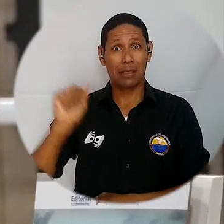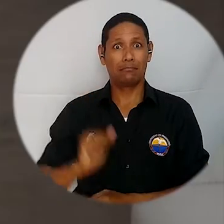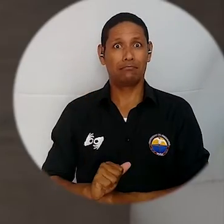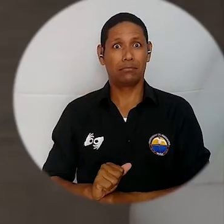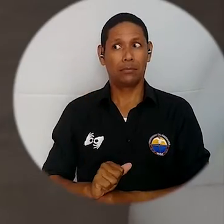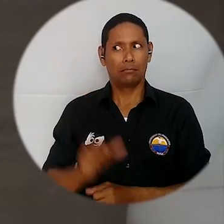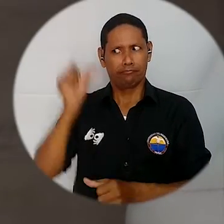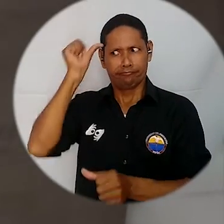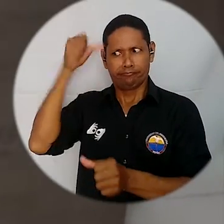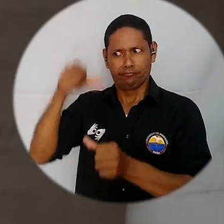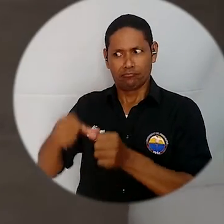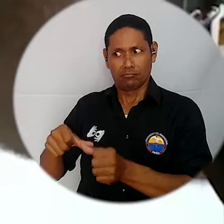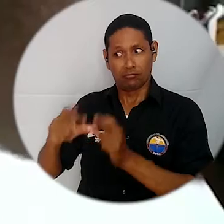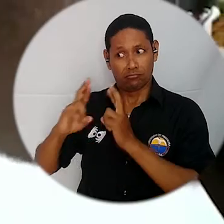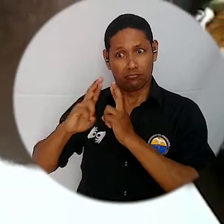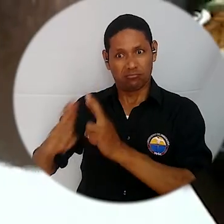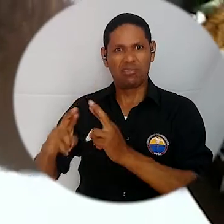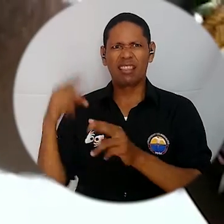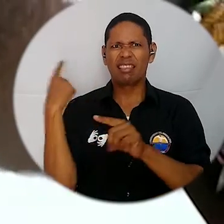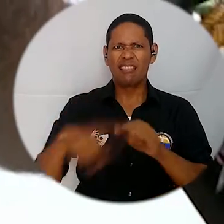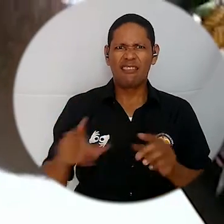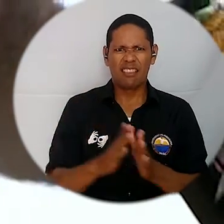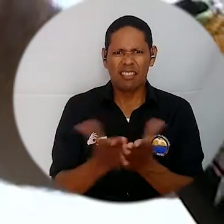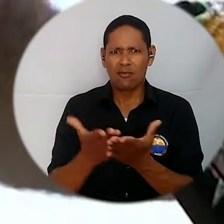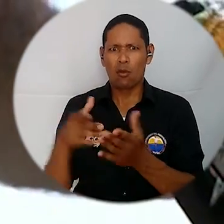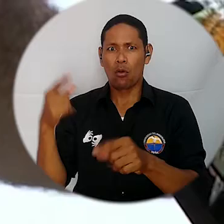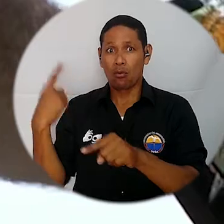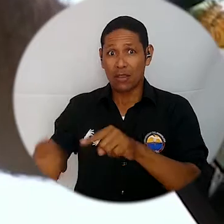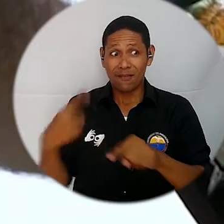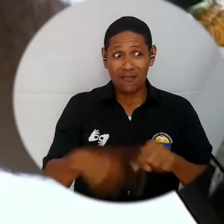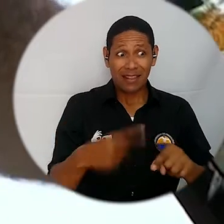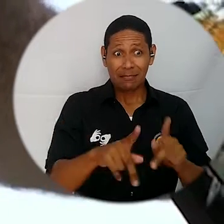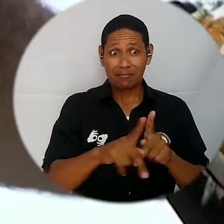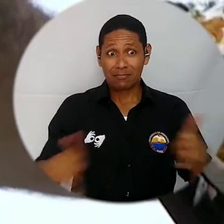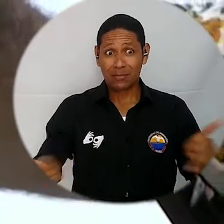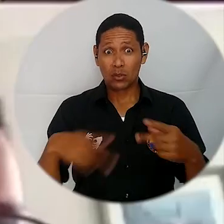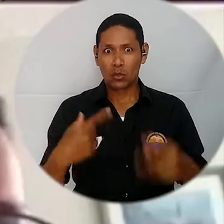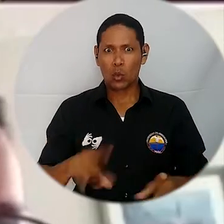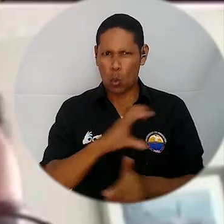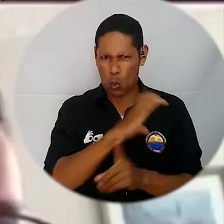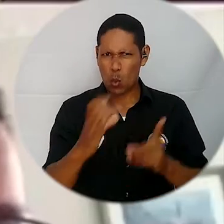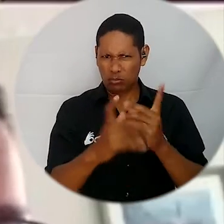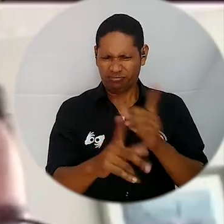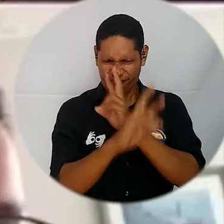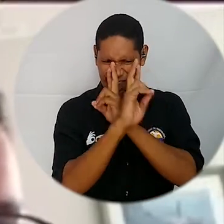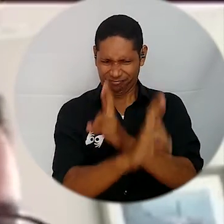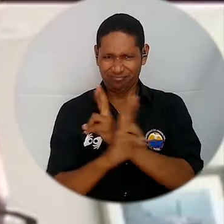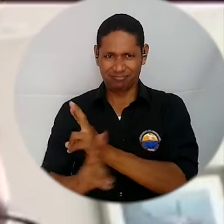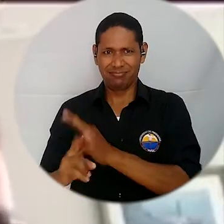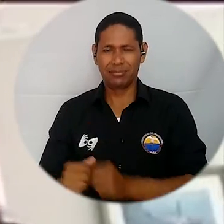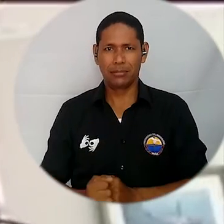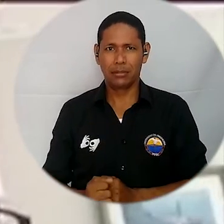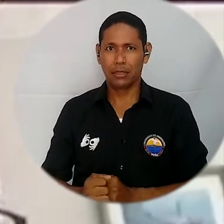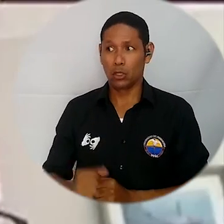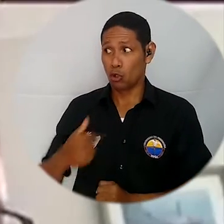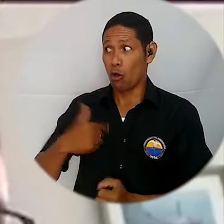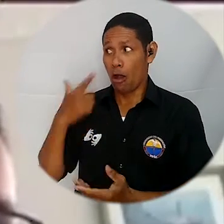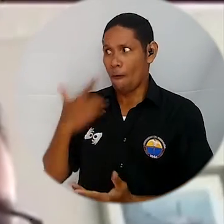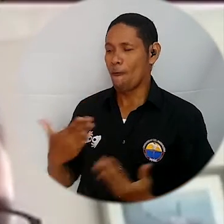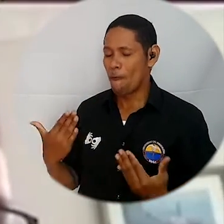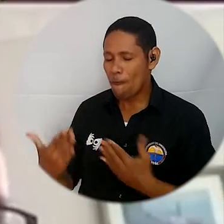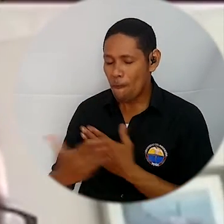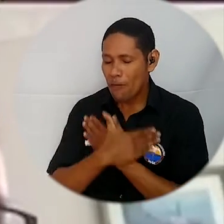libros y reconocimientos a distintos personajes del territorio. Para mí es un honor tenerte acá, doctora Andrea, felicitarte